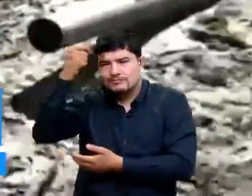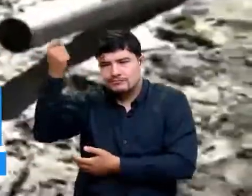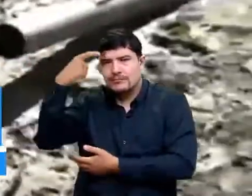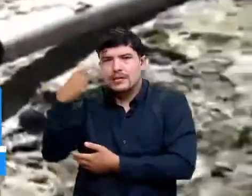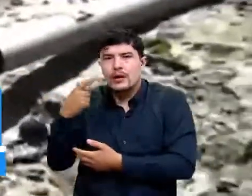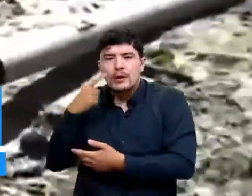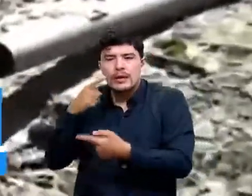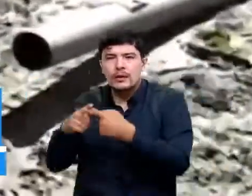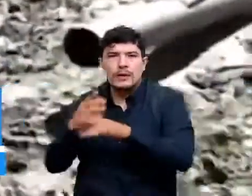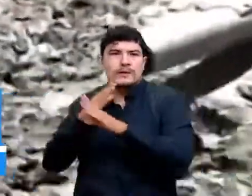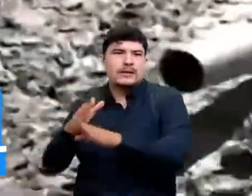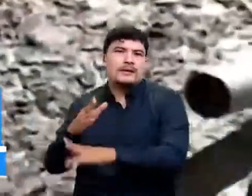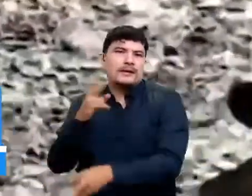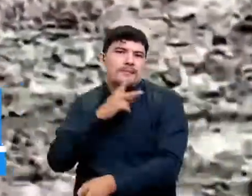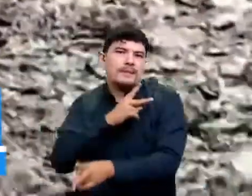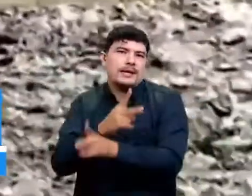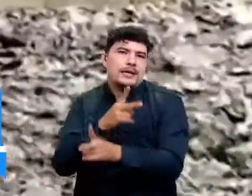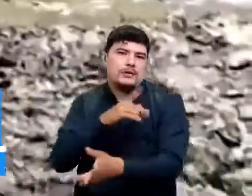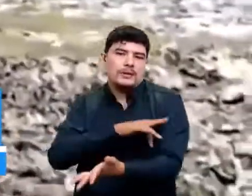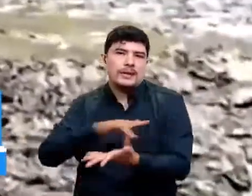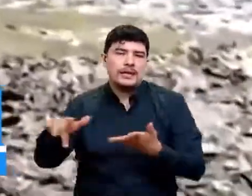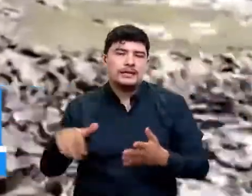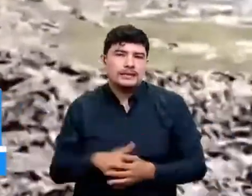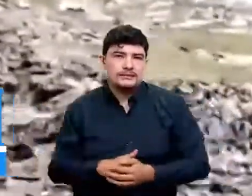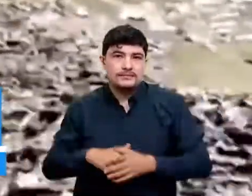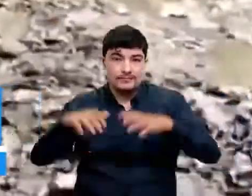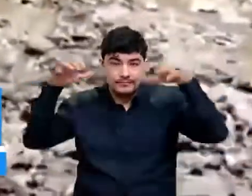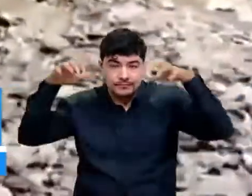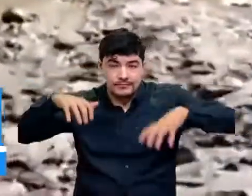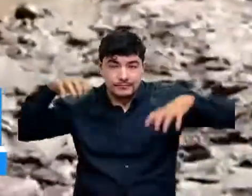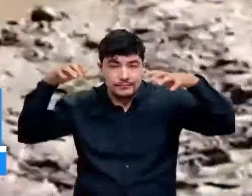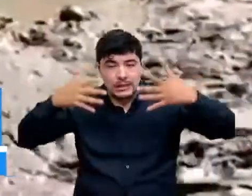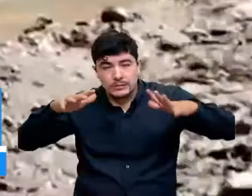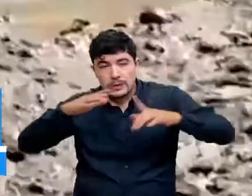el IDEAM, las lluvias seguirán hasta mediados del mes de junio.